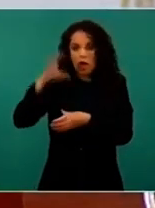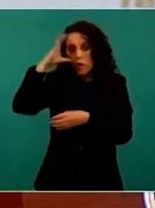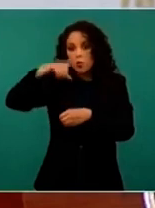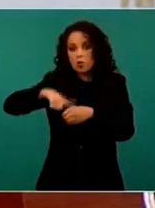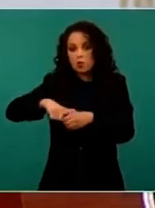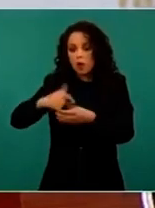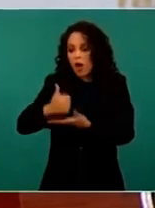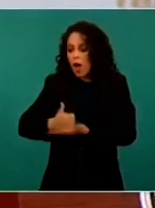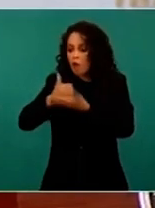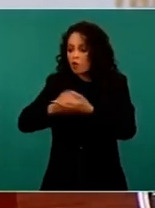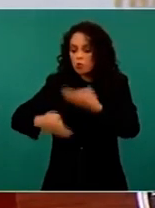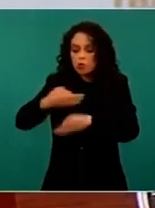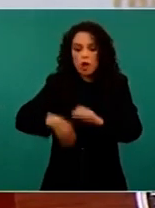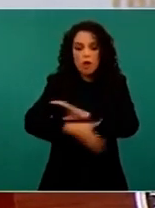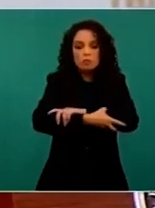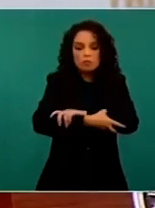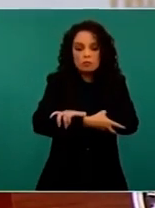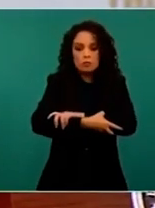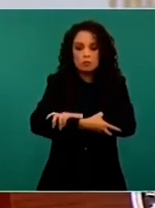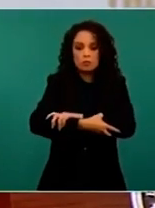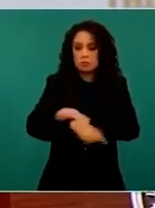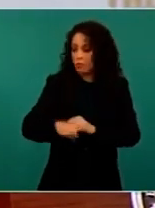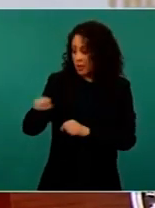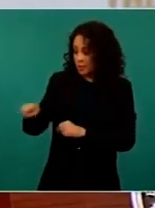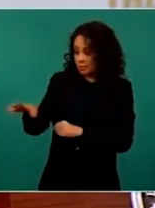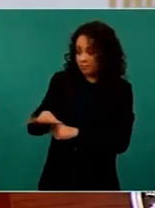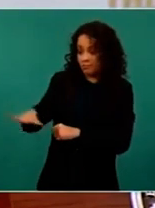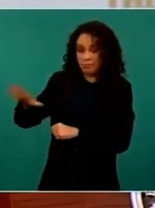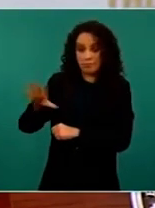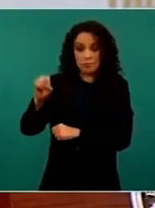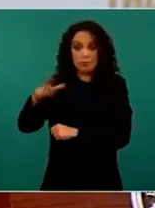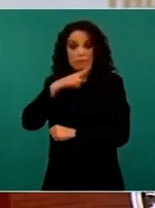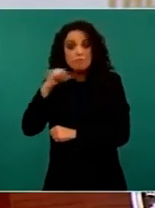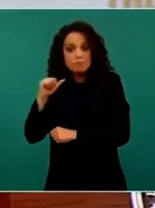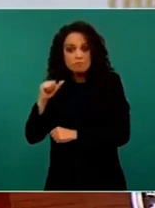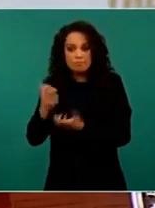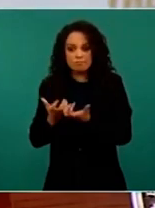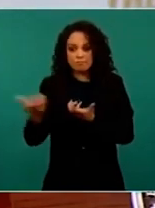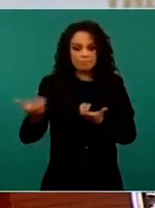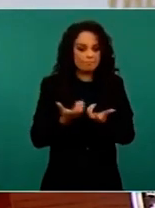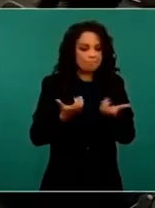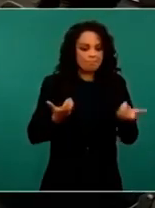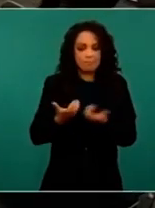Cuauhtémoc, ya hay más descomposición social, hay más desintegración de las familias.